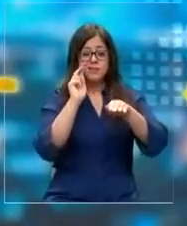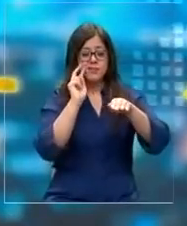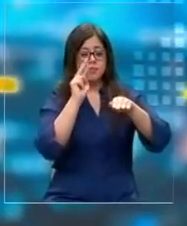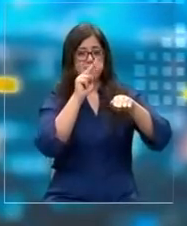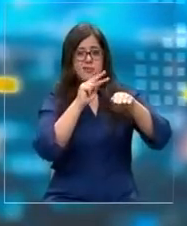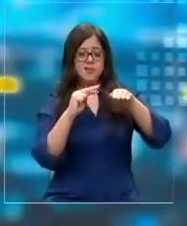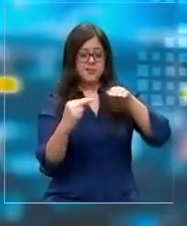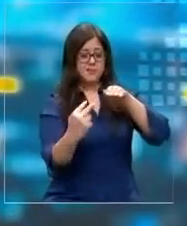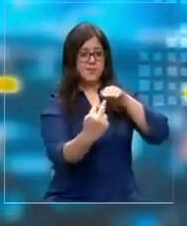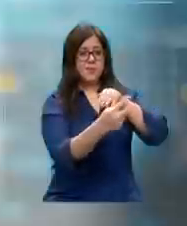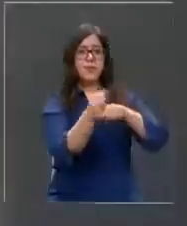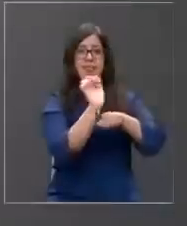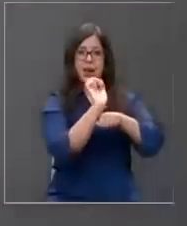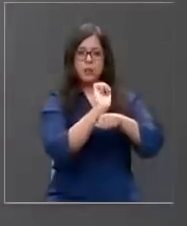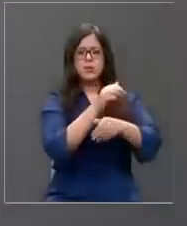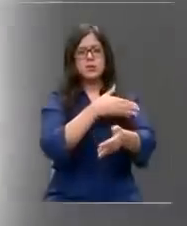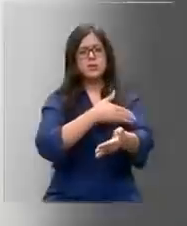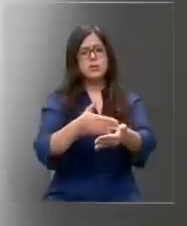millonarios.